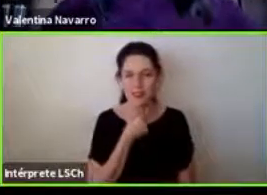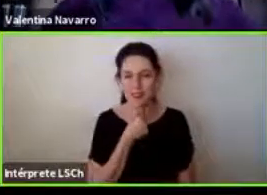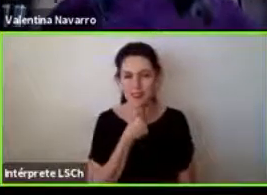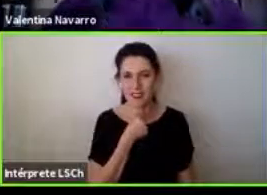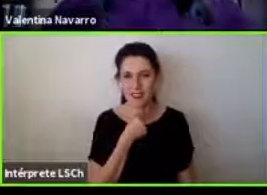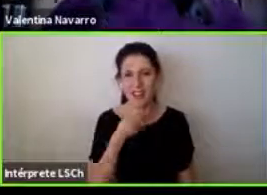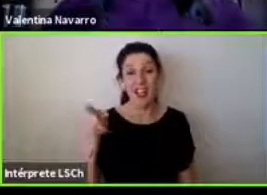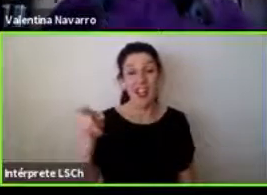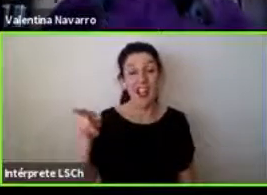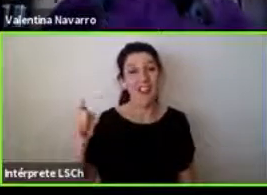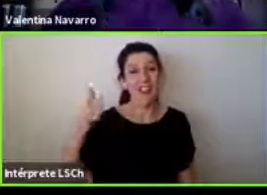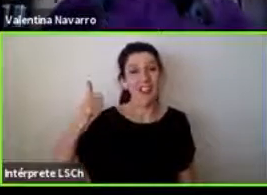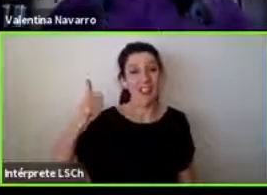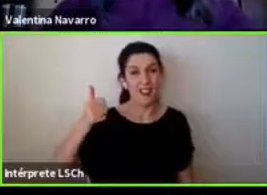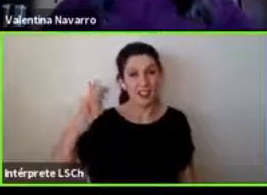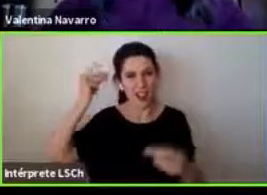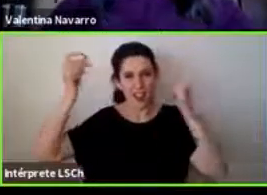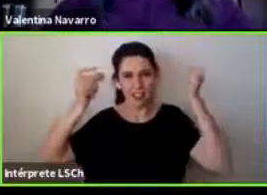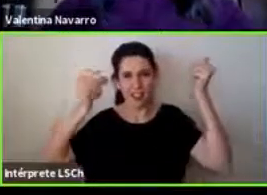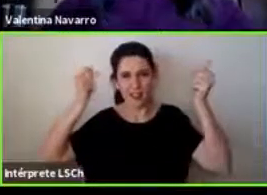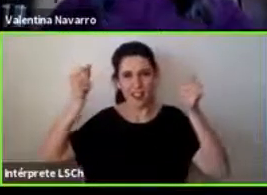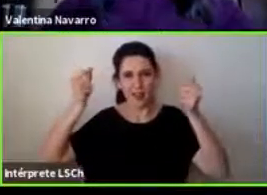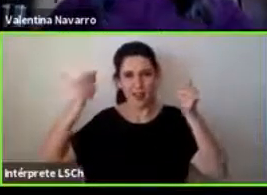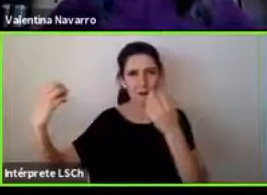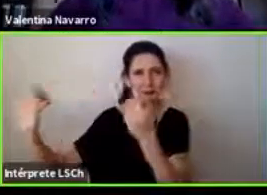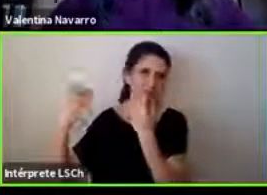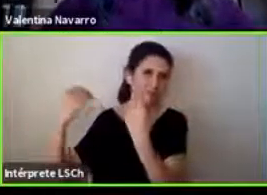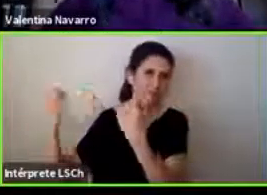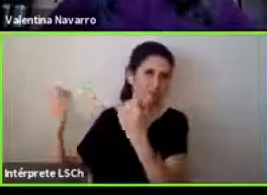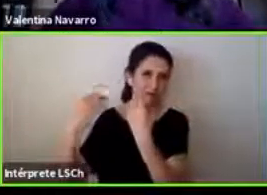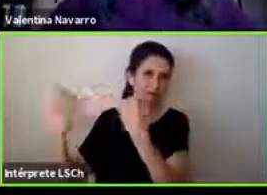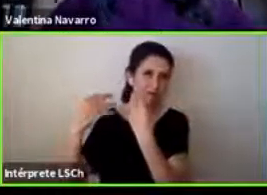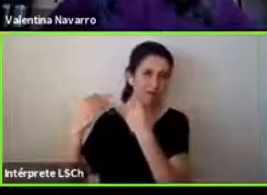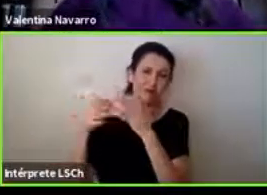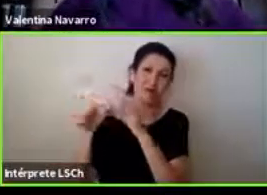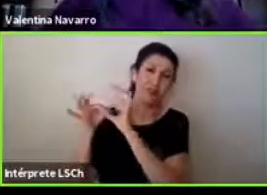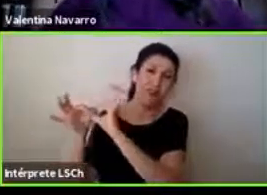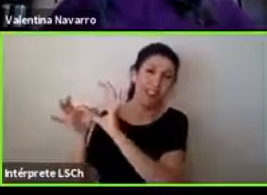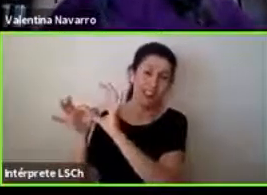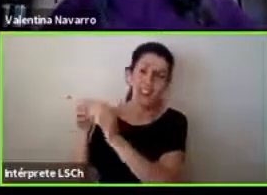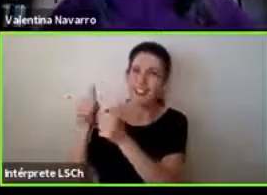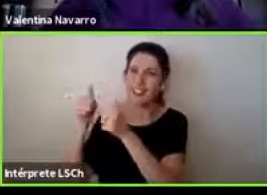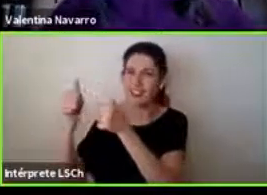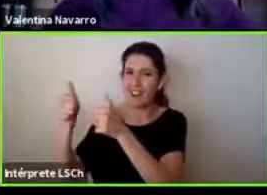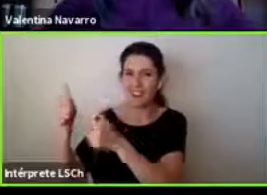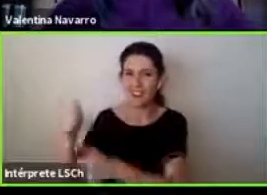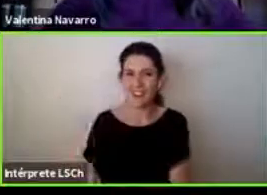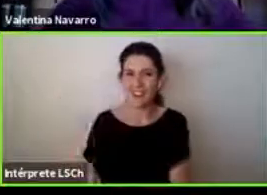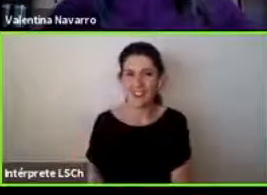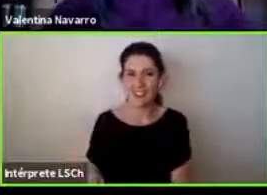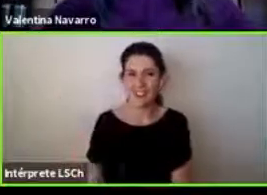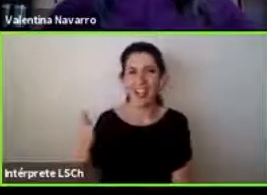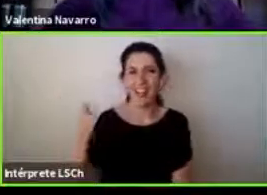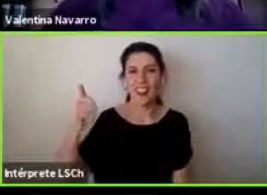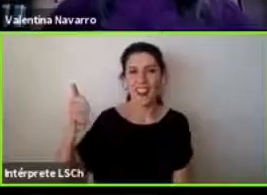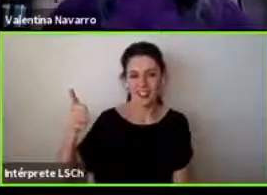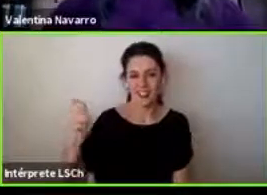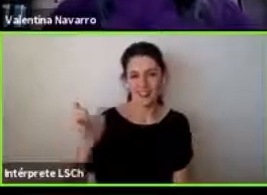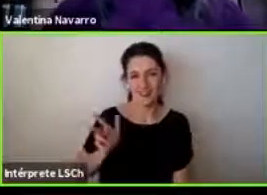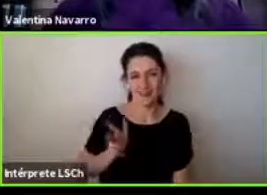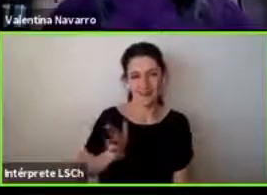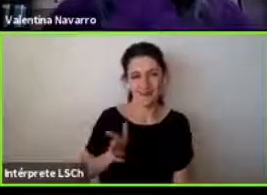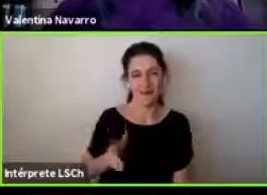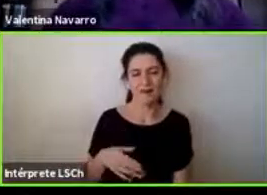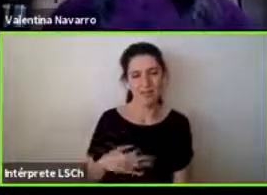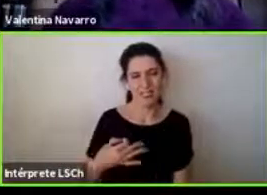director creativo me enseñó mucho muchas gracias señor director eso será mi intervención gracias